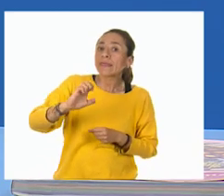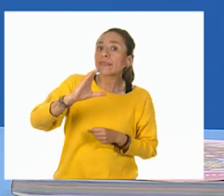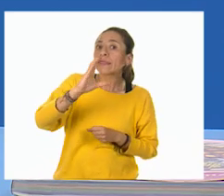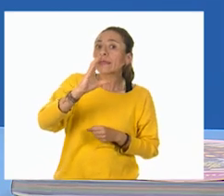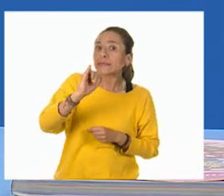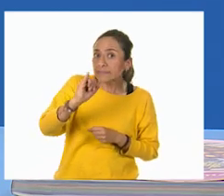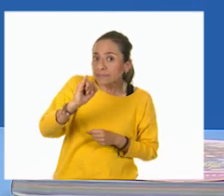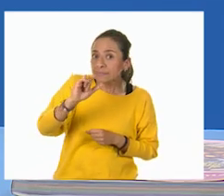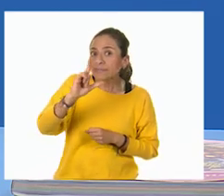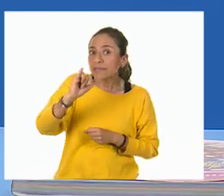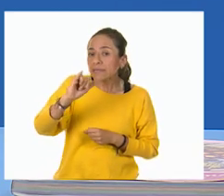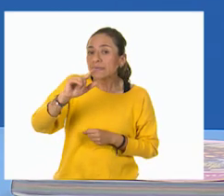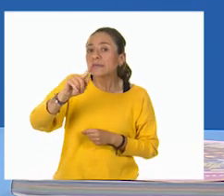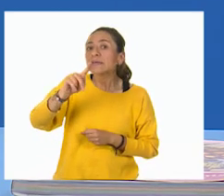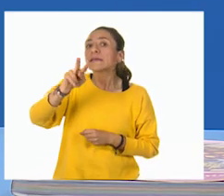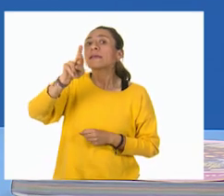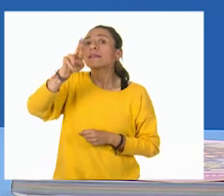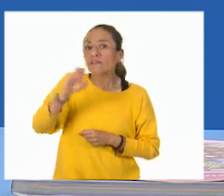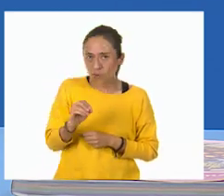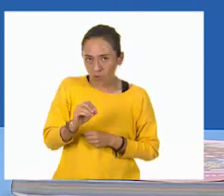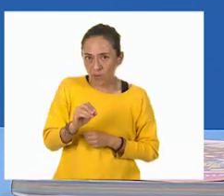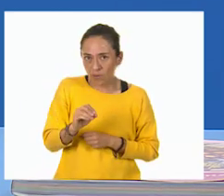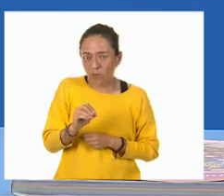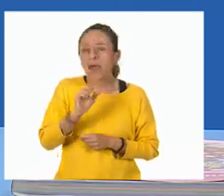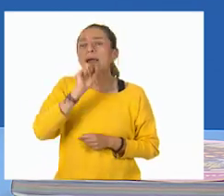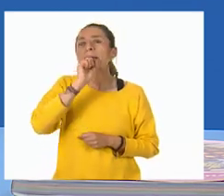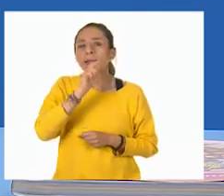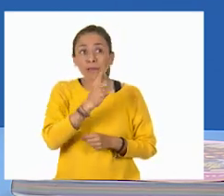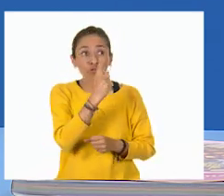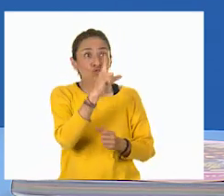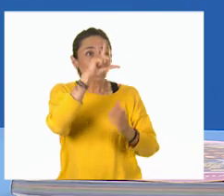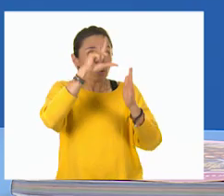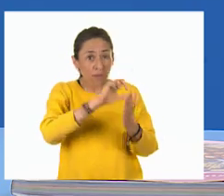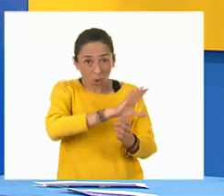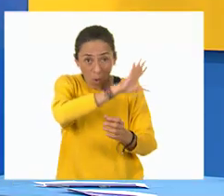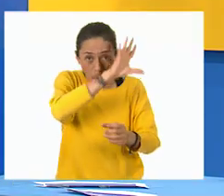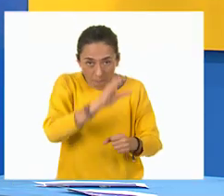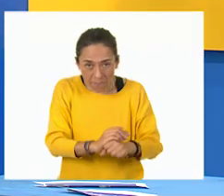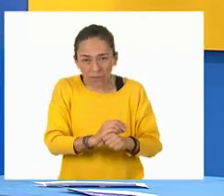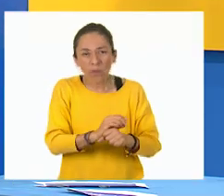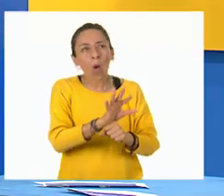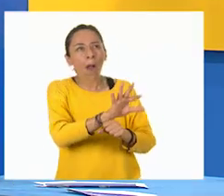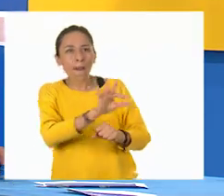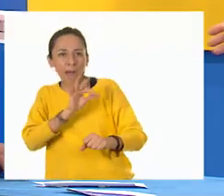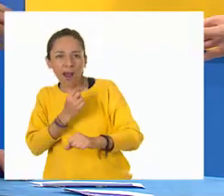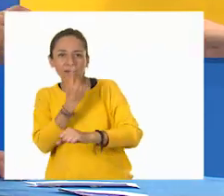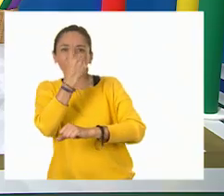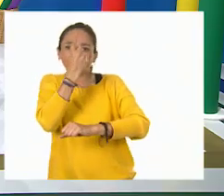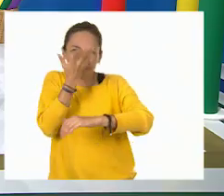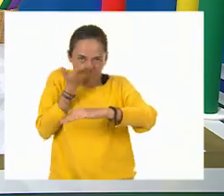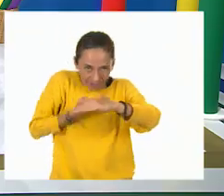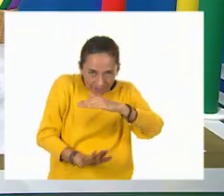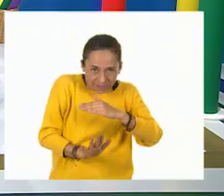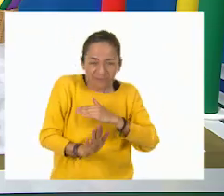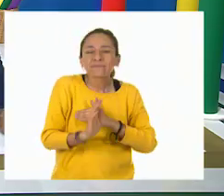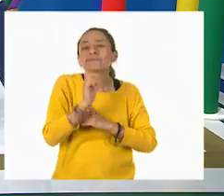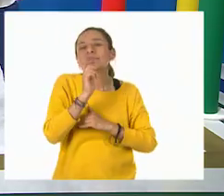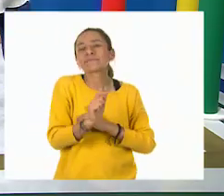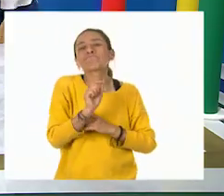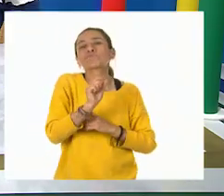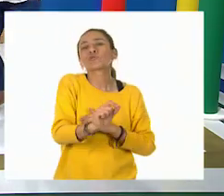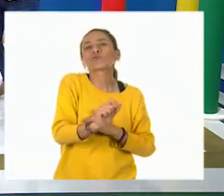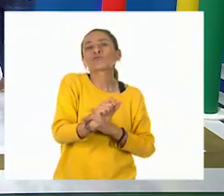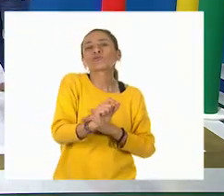significa que es la décima parte de un litro. ¡Jajú! Muy bien, Tom. Es correctísimo esa